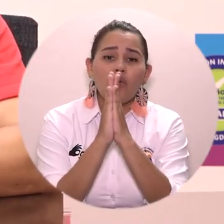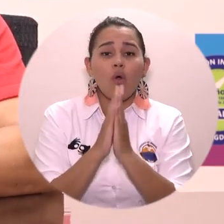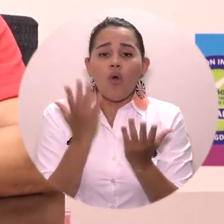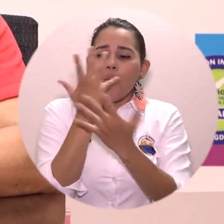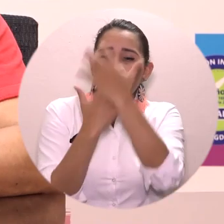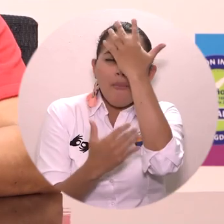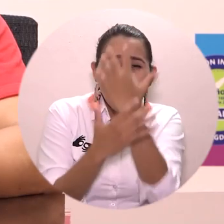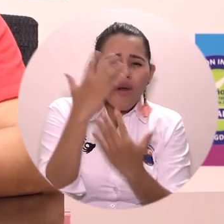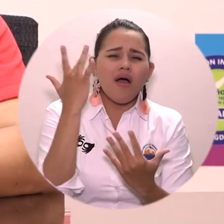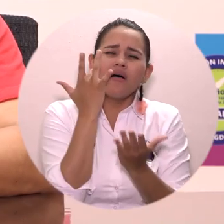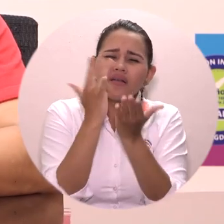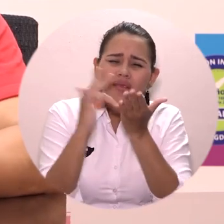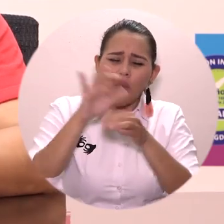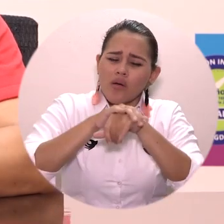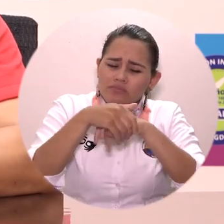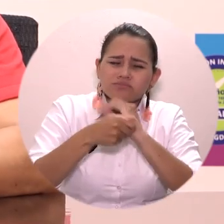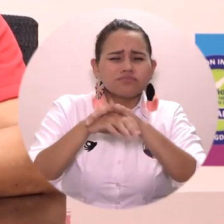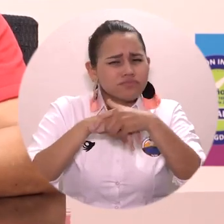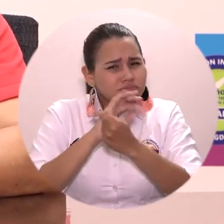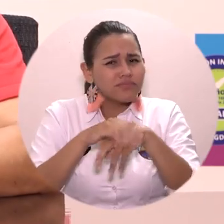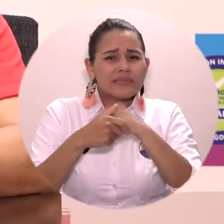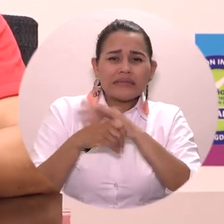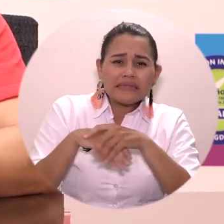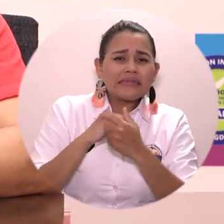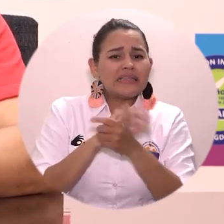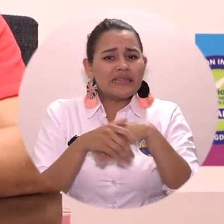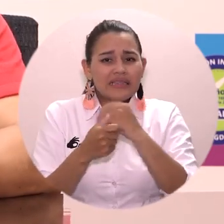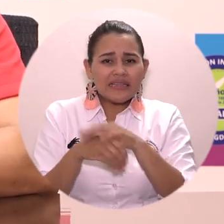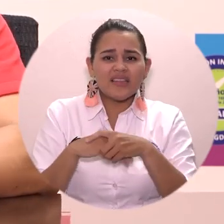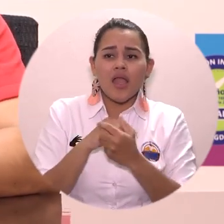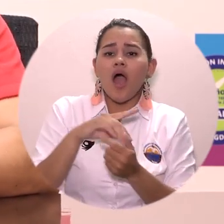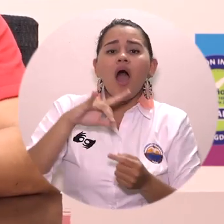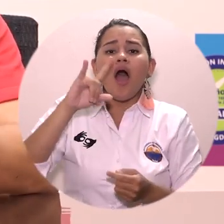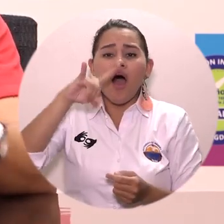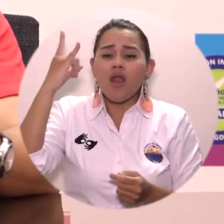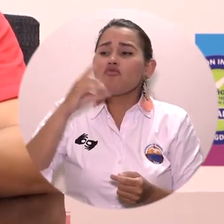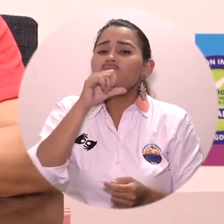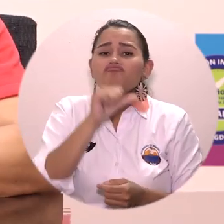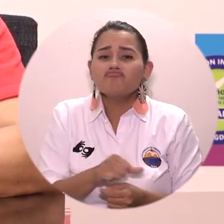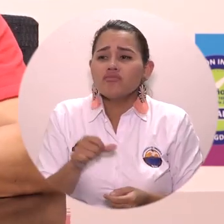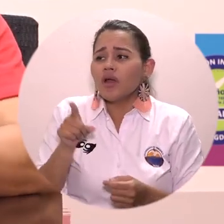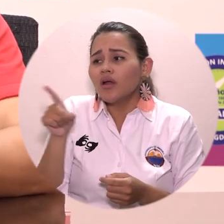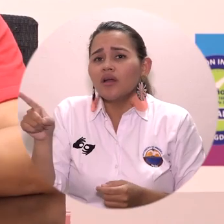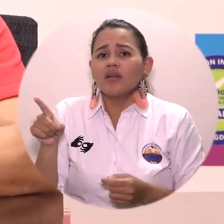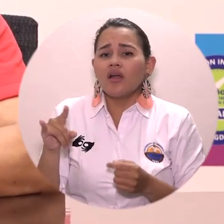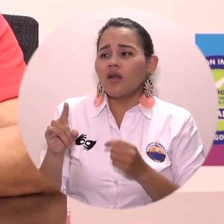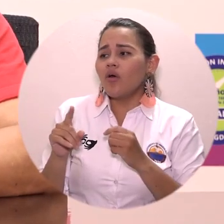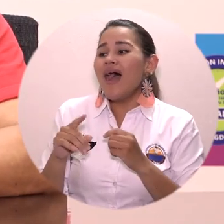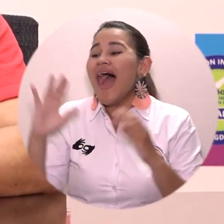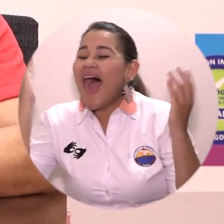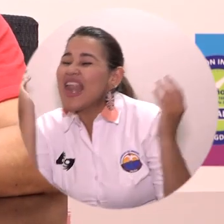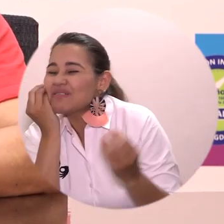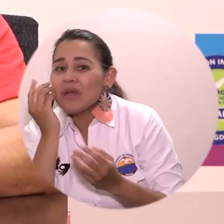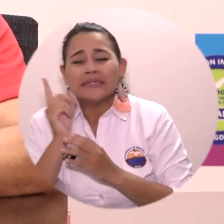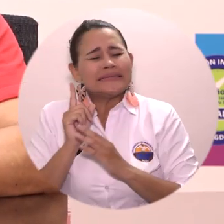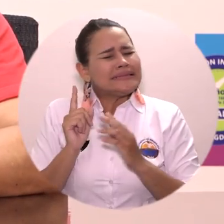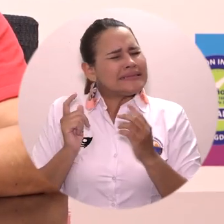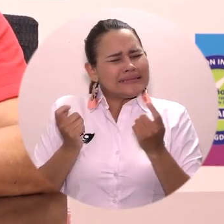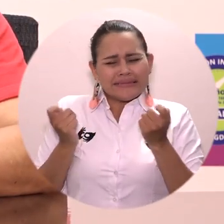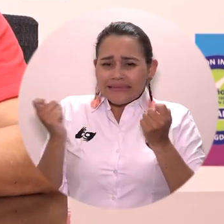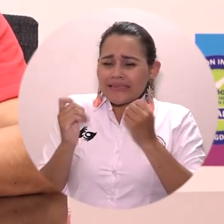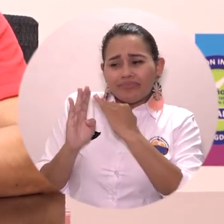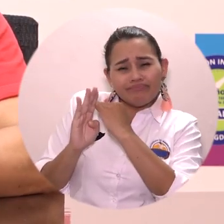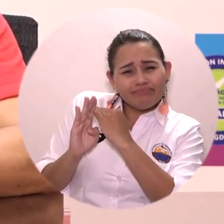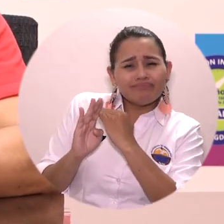los hábitos permanentes de autocuidado, lavado de manos, manténganse alejados de los adultos mayores para evitar que el virus se propague.